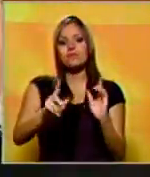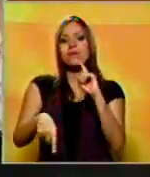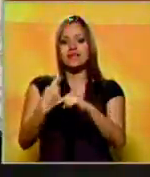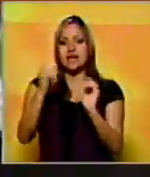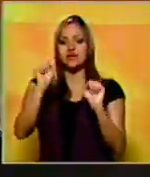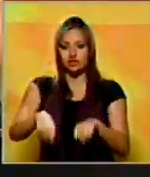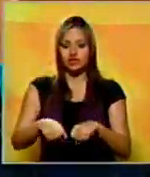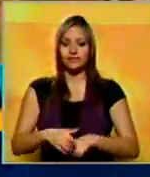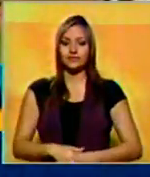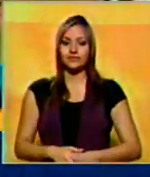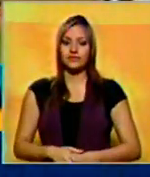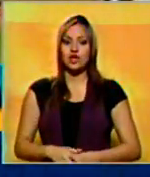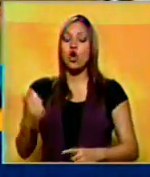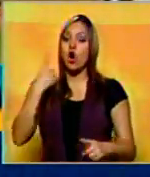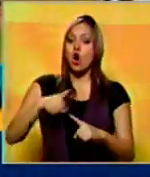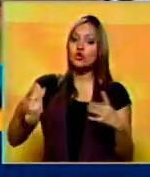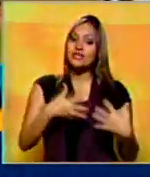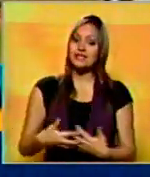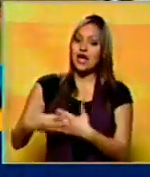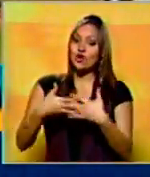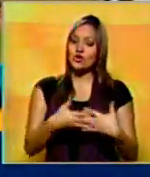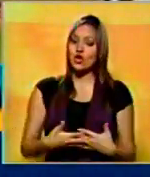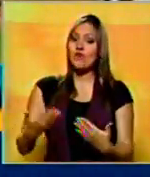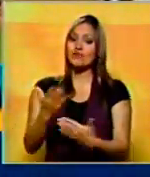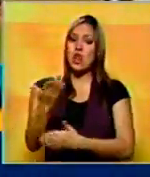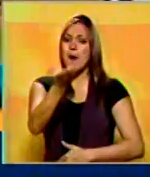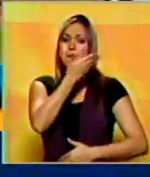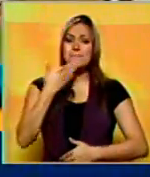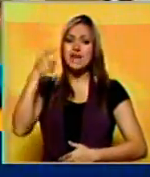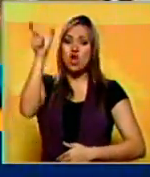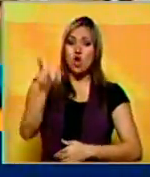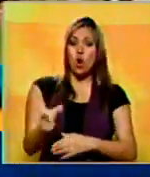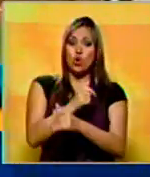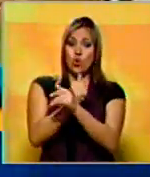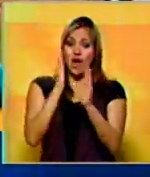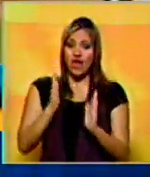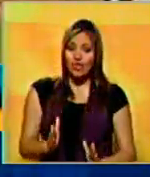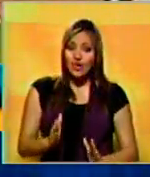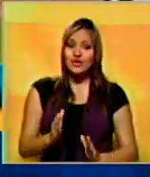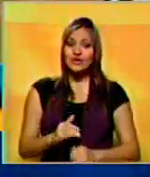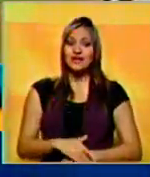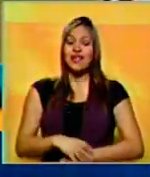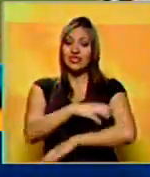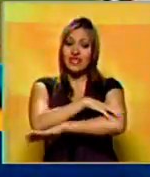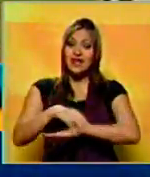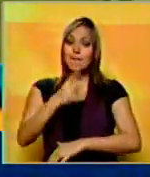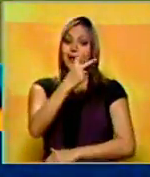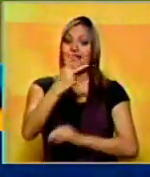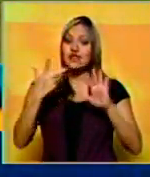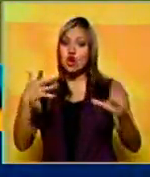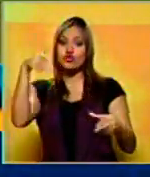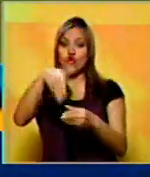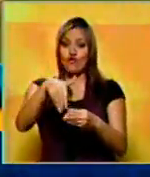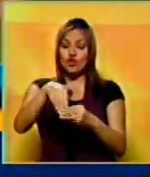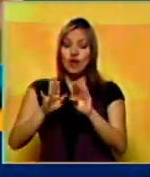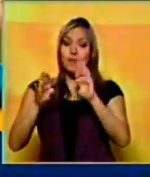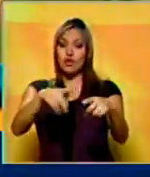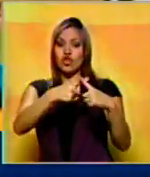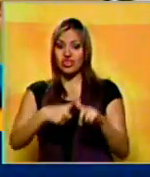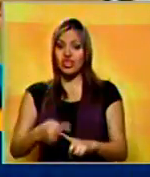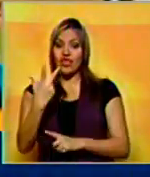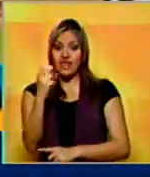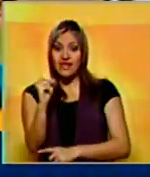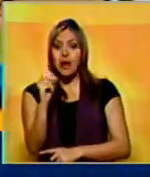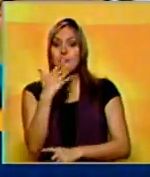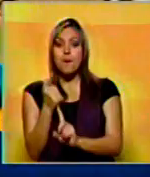En la gran carpa, Matt Chaser se alzó con el premio sello de la liga americana. Scherzer de los Tigres Detroit obtuvo 28 votos de los 30 posibles para